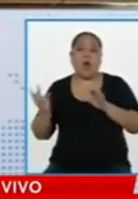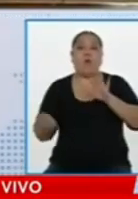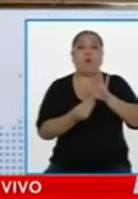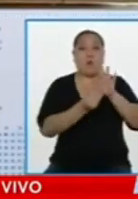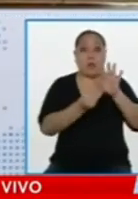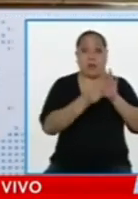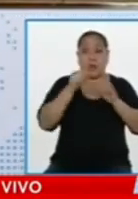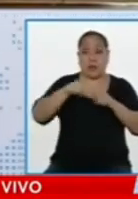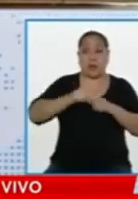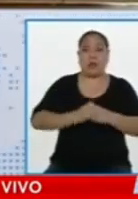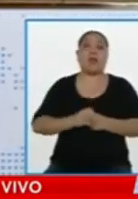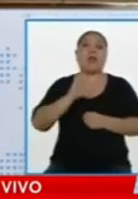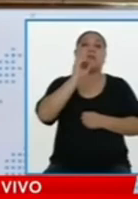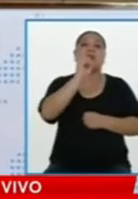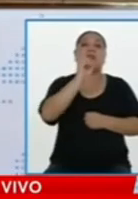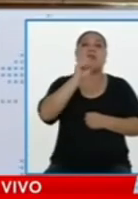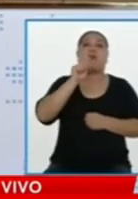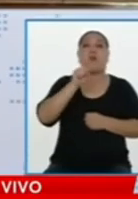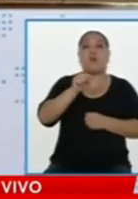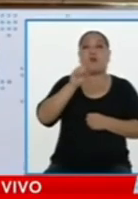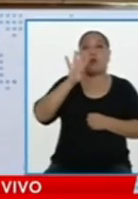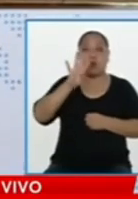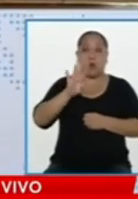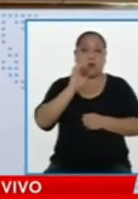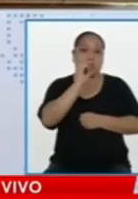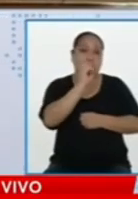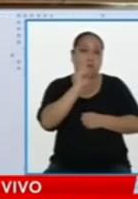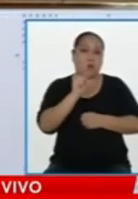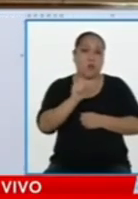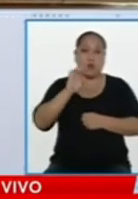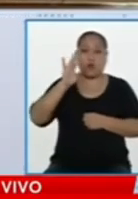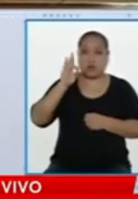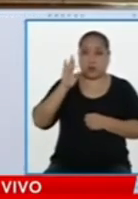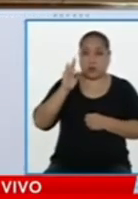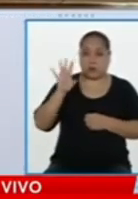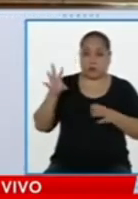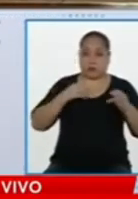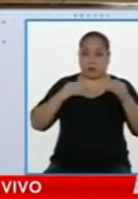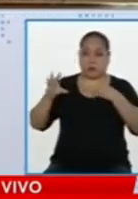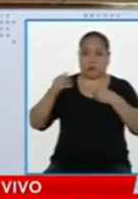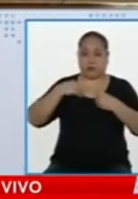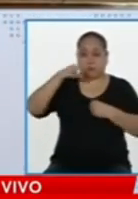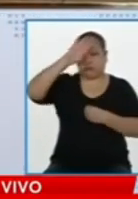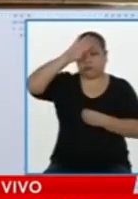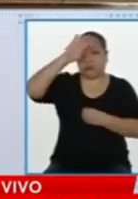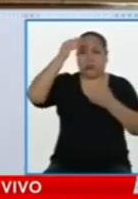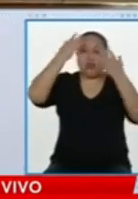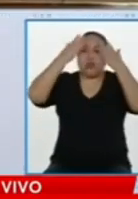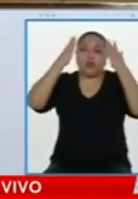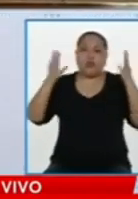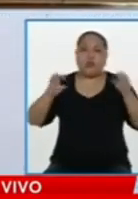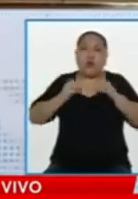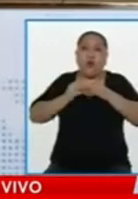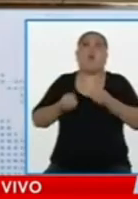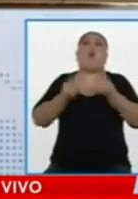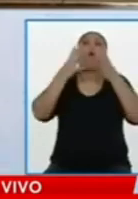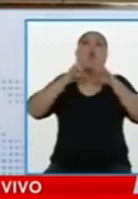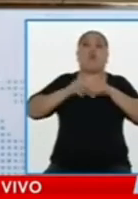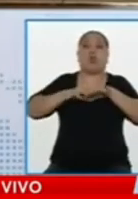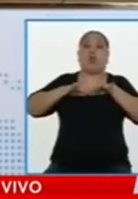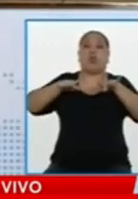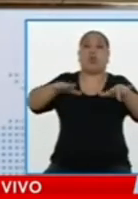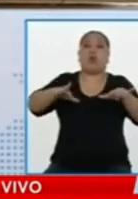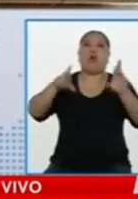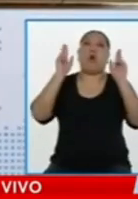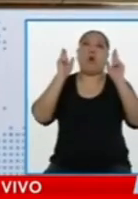Y eso no tiene nada que ver con los planes económicos de la CONFIE, no tiene nada que ver con las promociones. Es creación heroica.